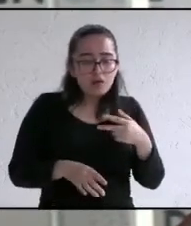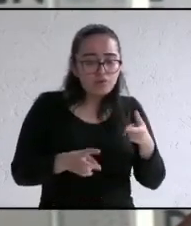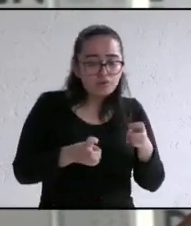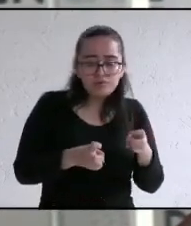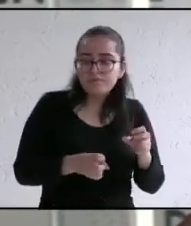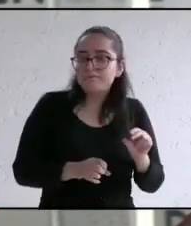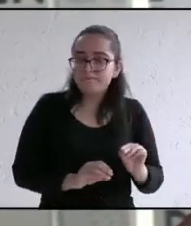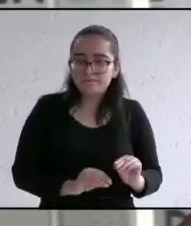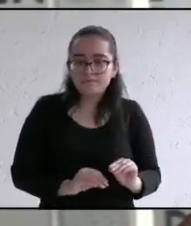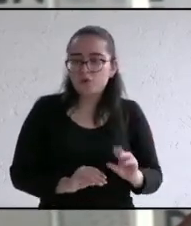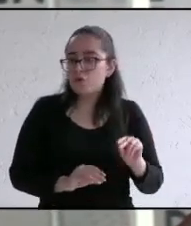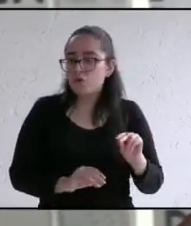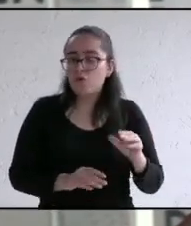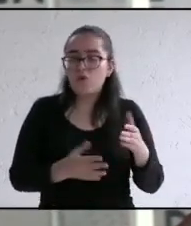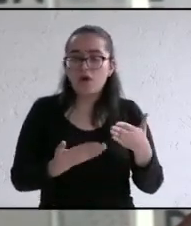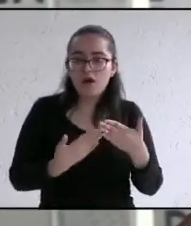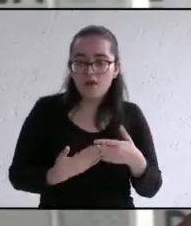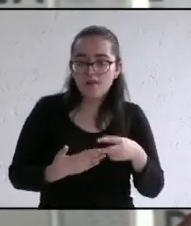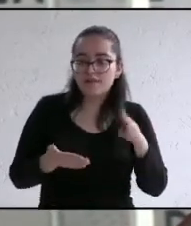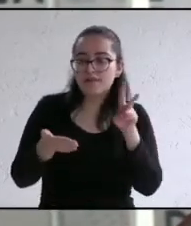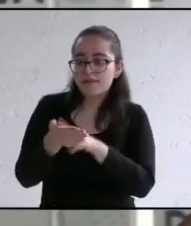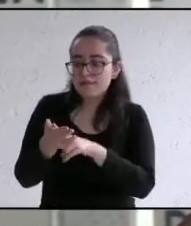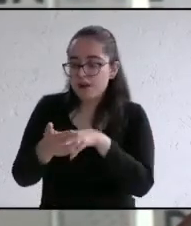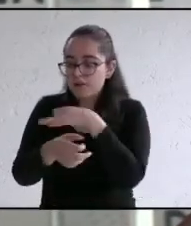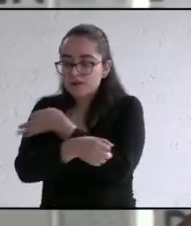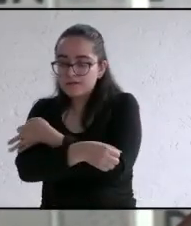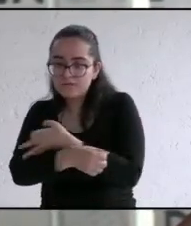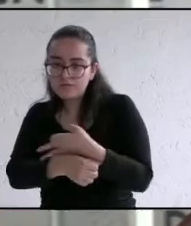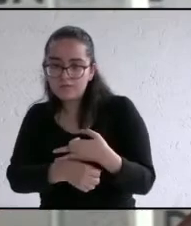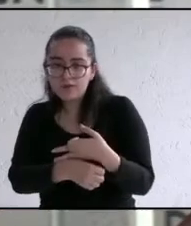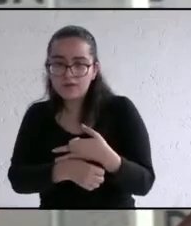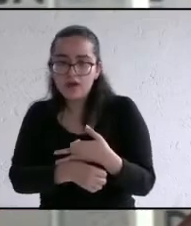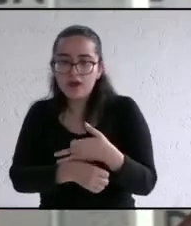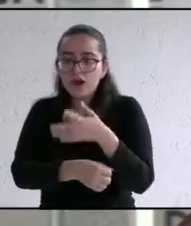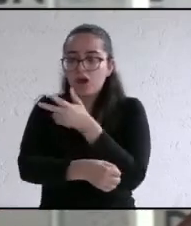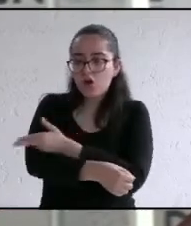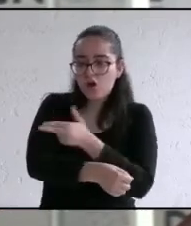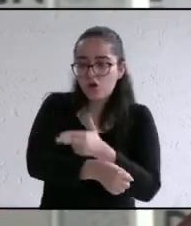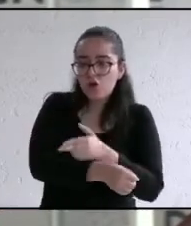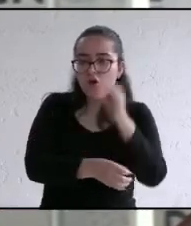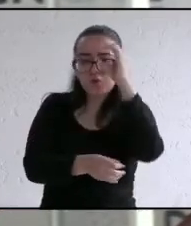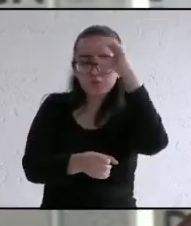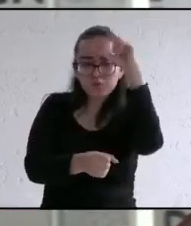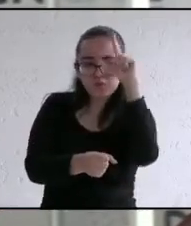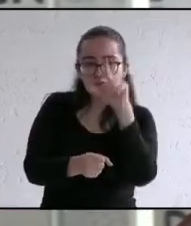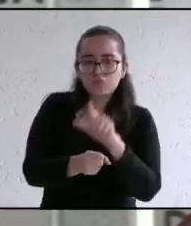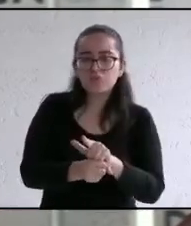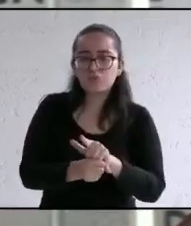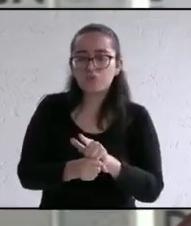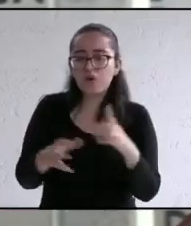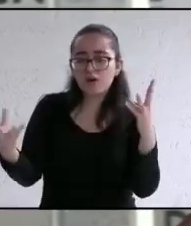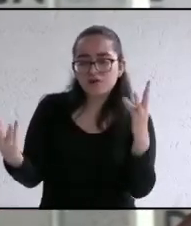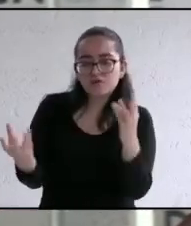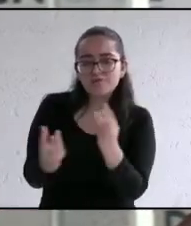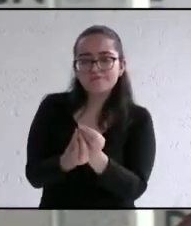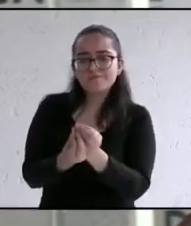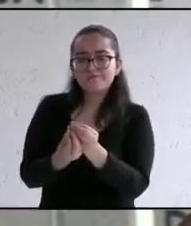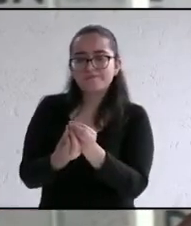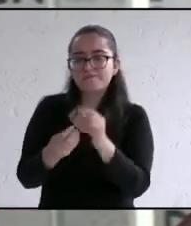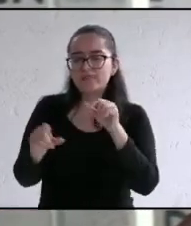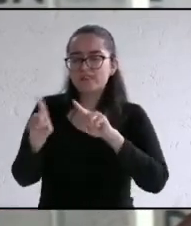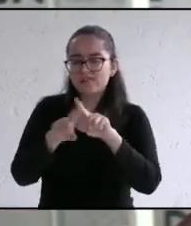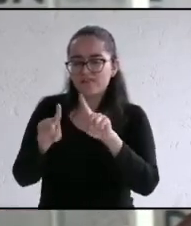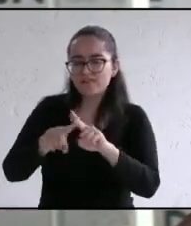valores familiares implementando programas deportivos culturales de integración familiar y de prevención del